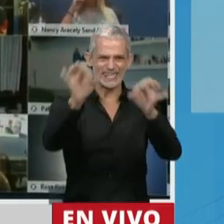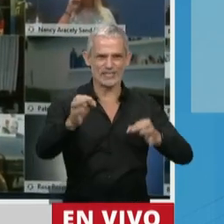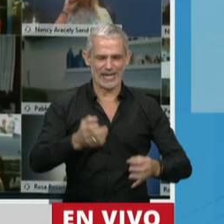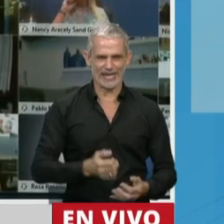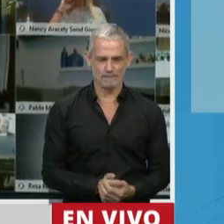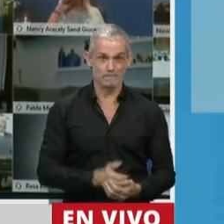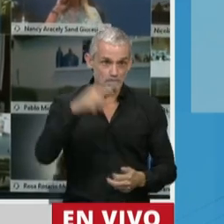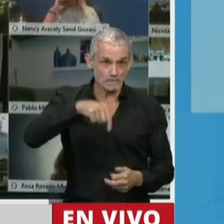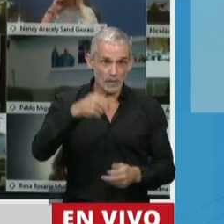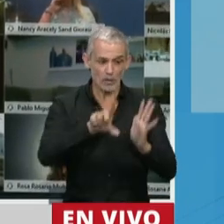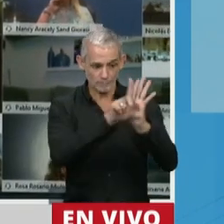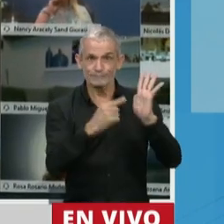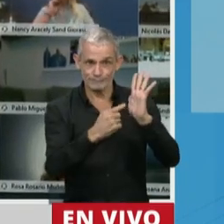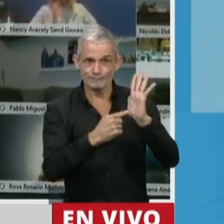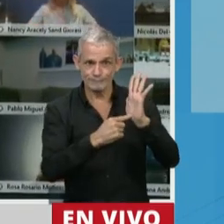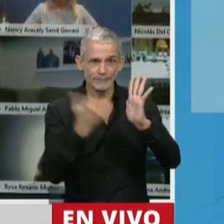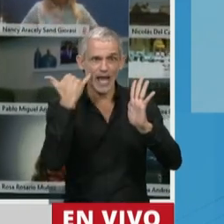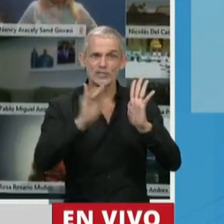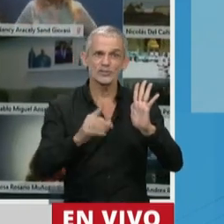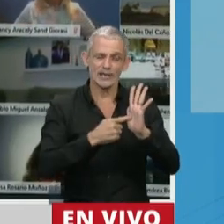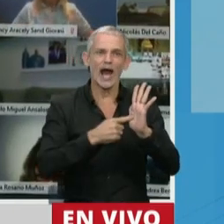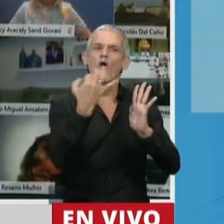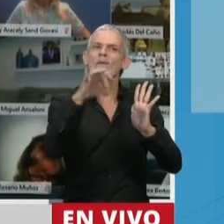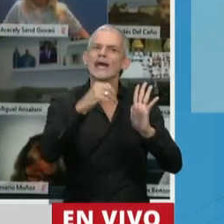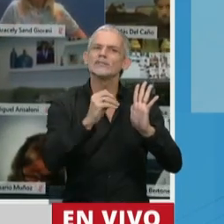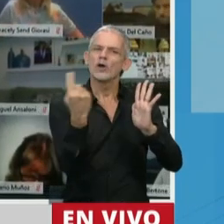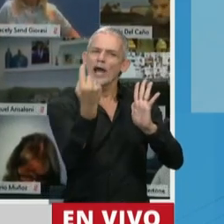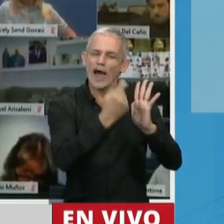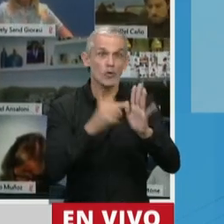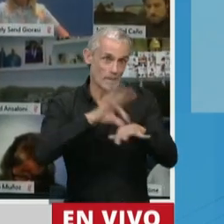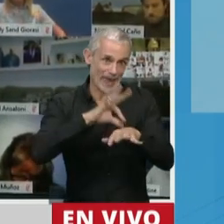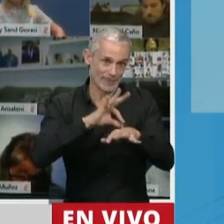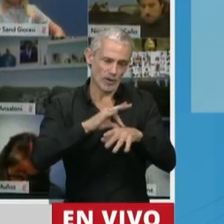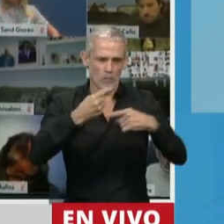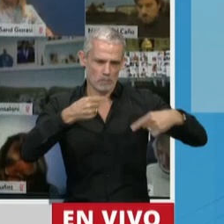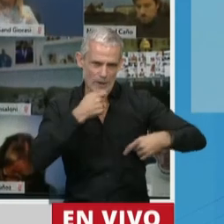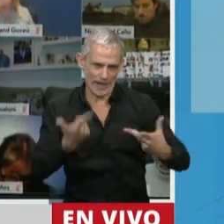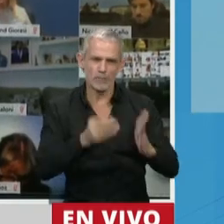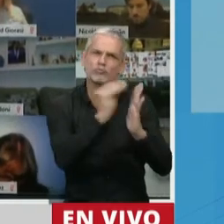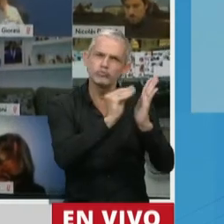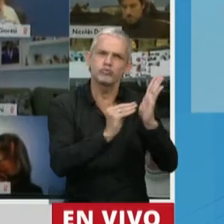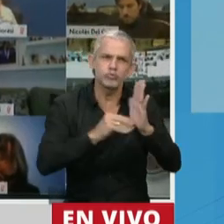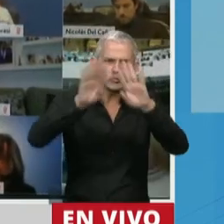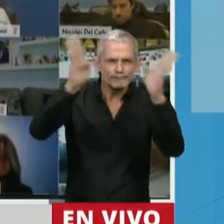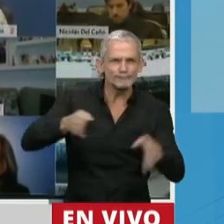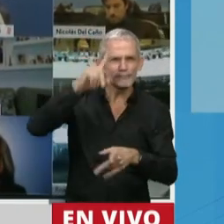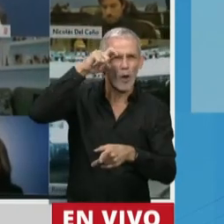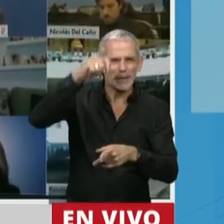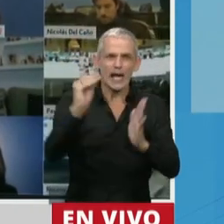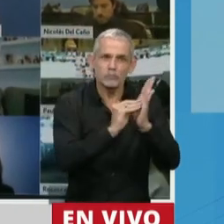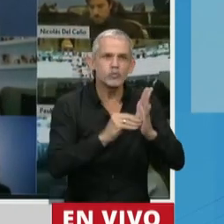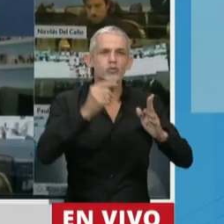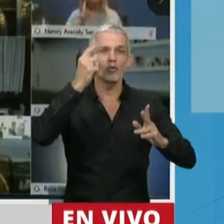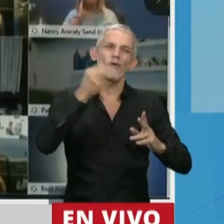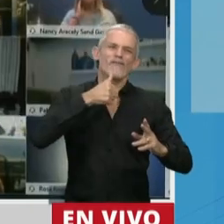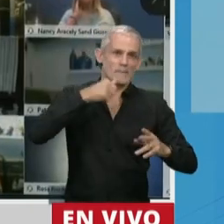estará definidas las obligaciones que tienen los profesionales, los centros de atención, las